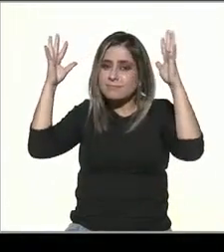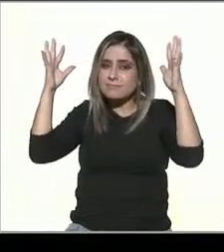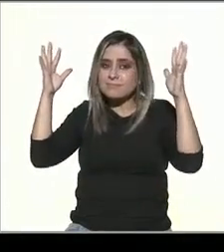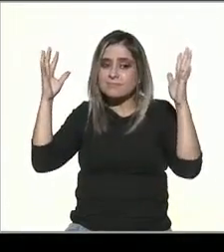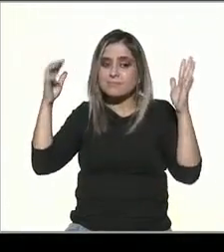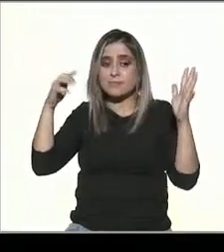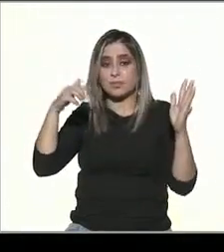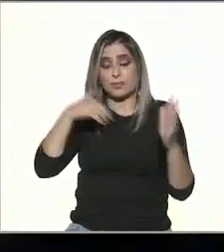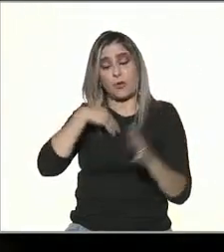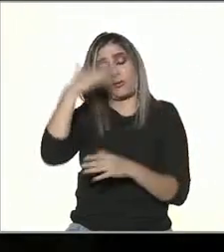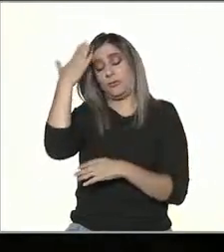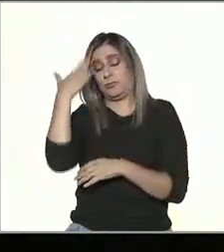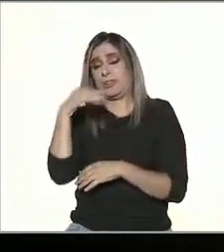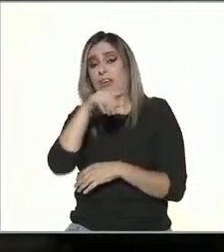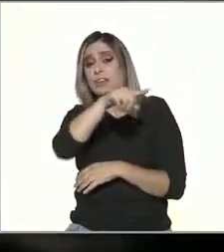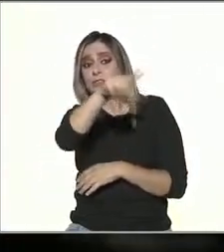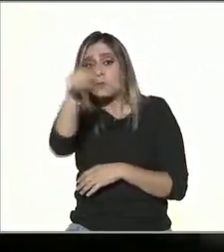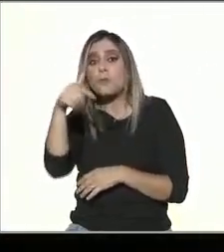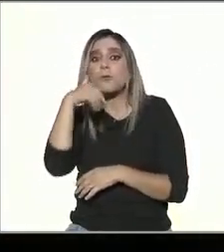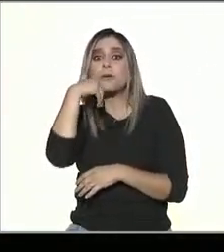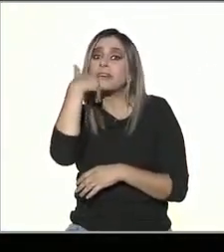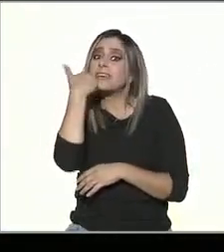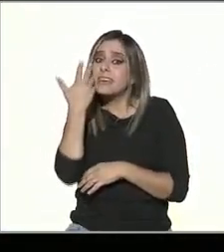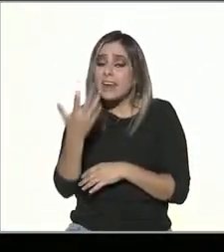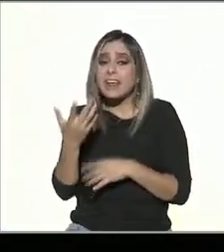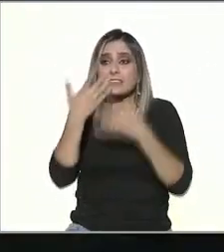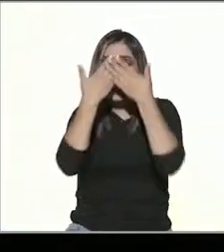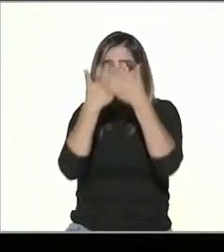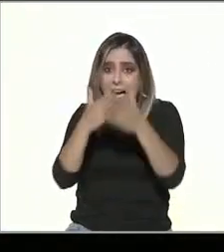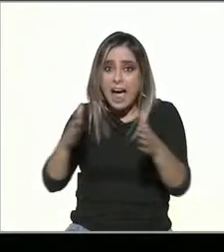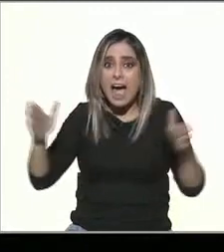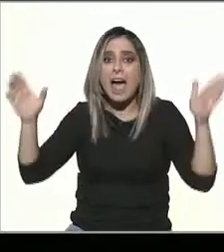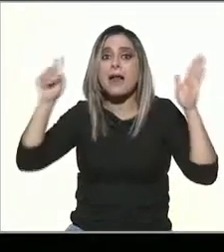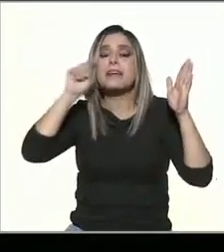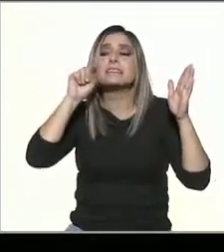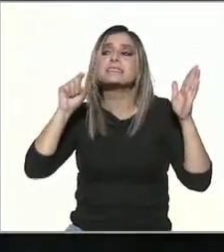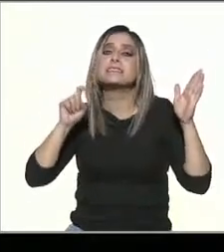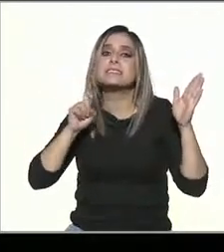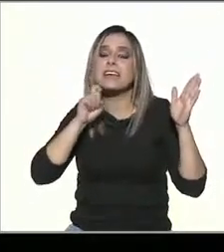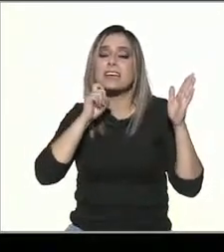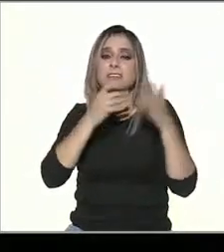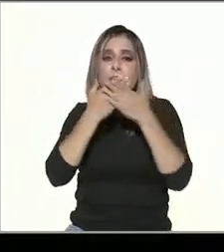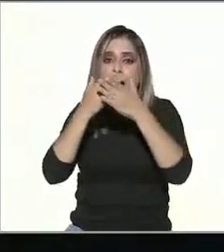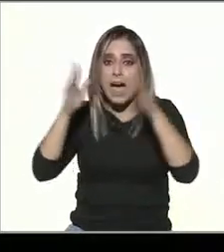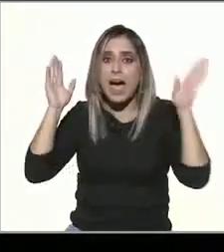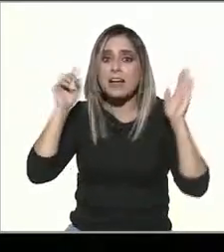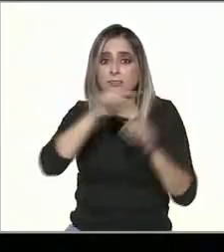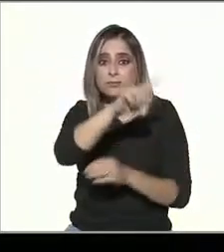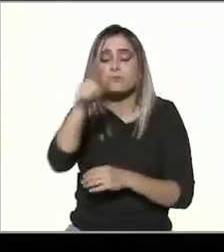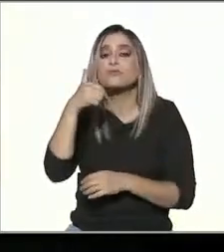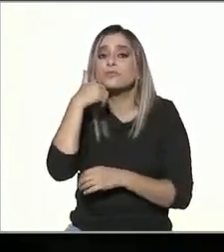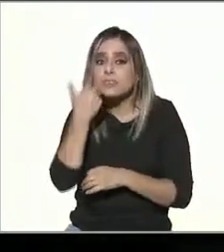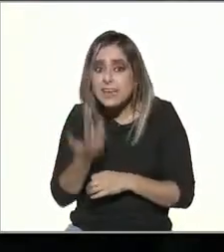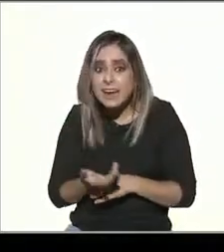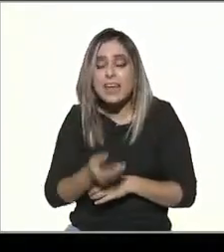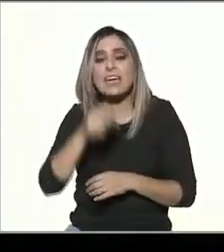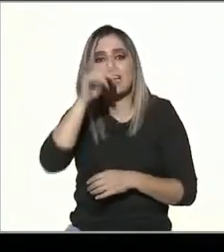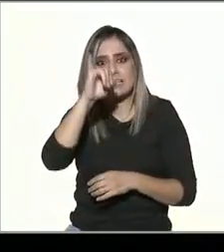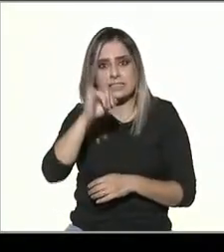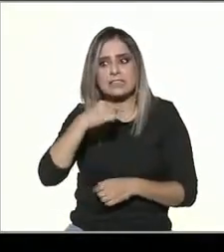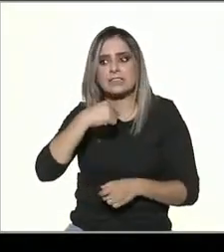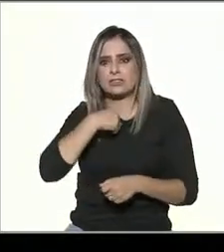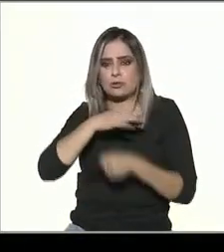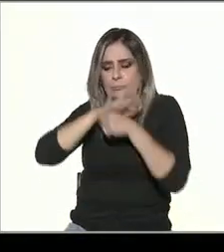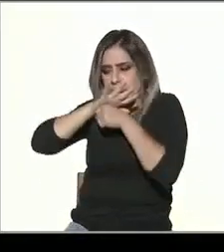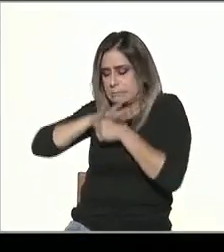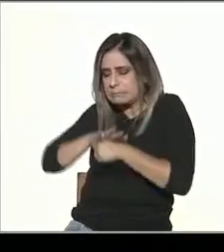ustedes quisieran que yo abra la puerta donde la sexualidad ha sido guardada que sí está reprimida porque es